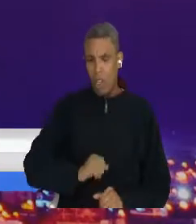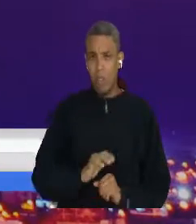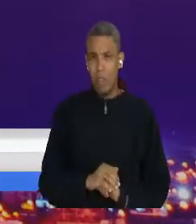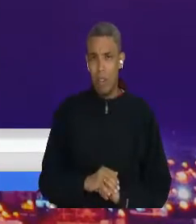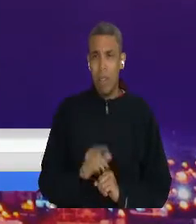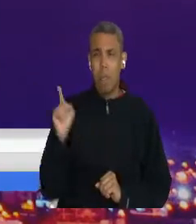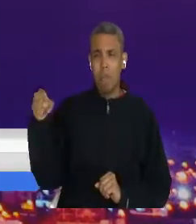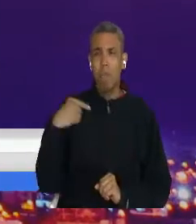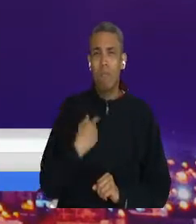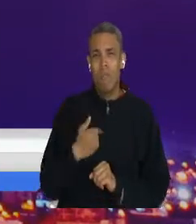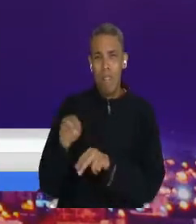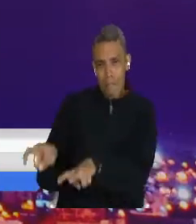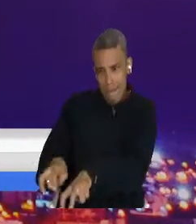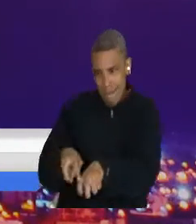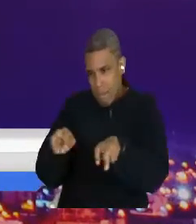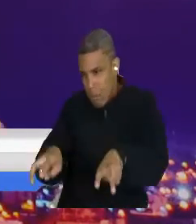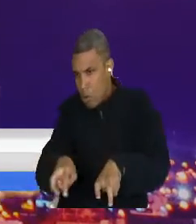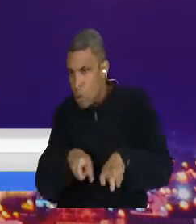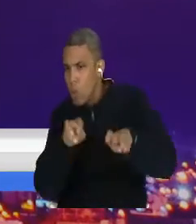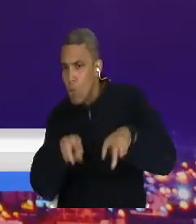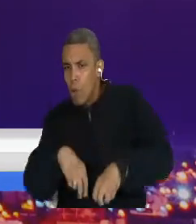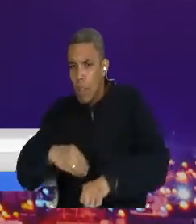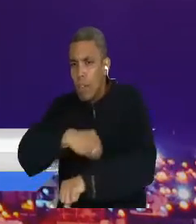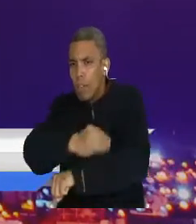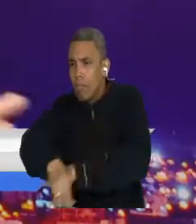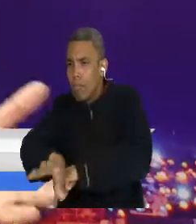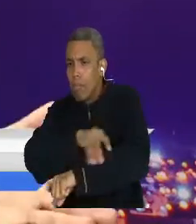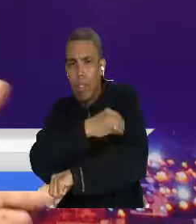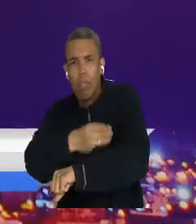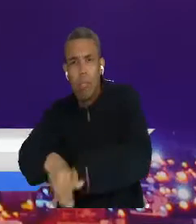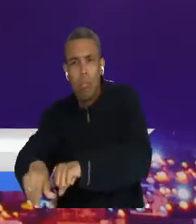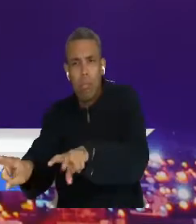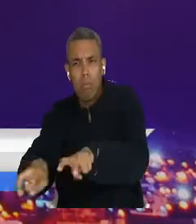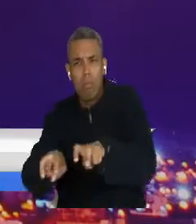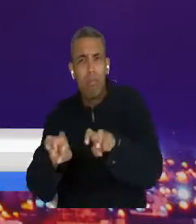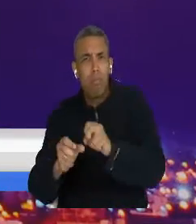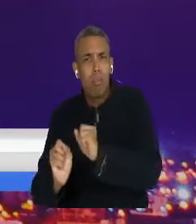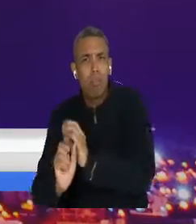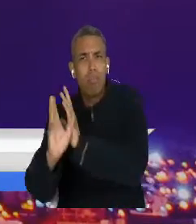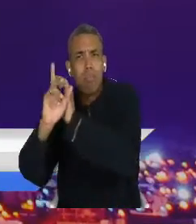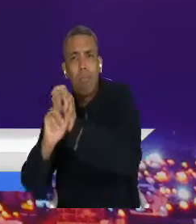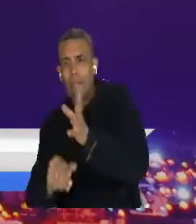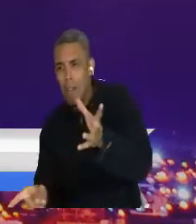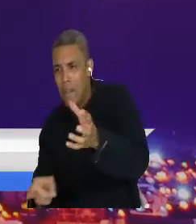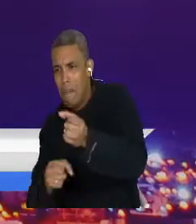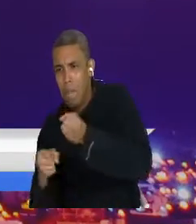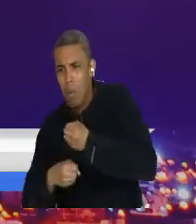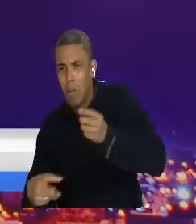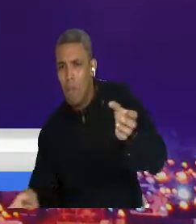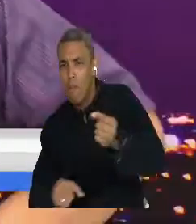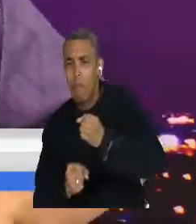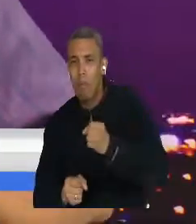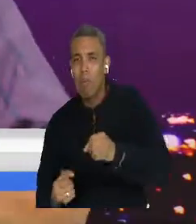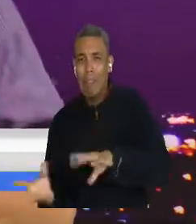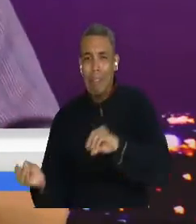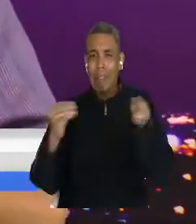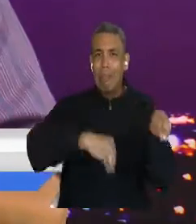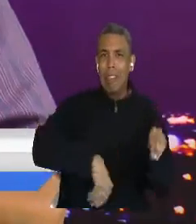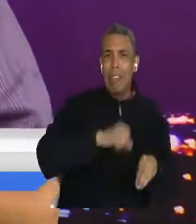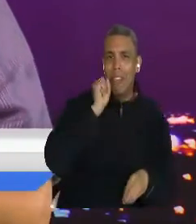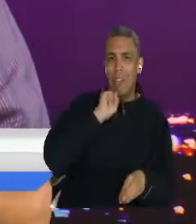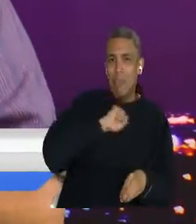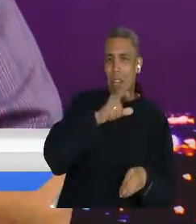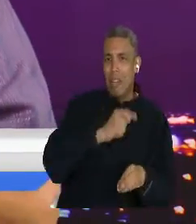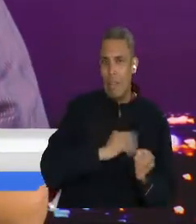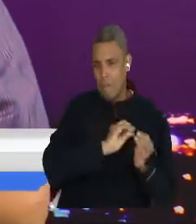y territorios de distribución como Barranca Bermeja, entre otros de la región del Mantalero. Muy bien, de esos temas está